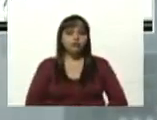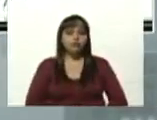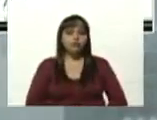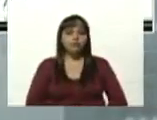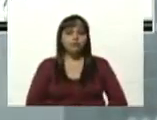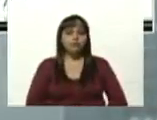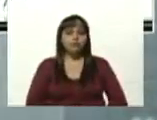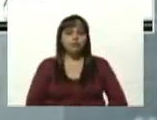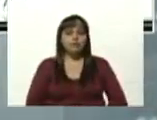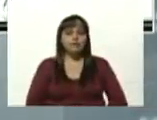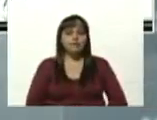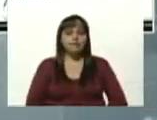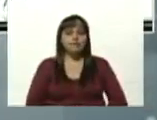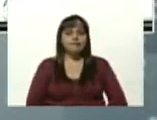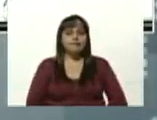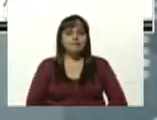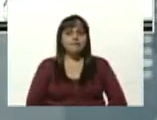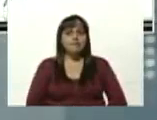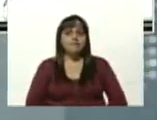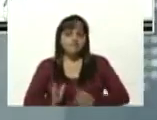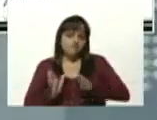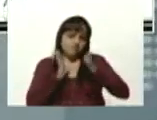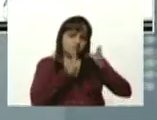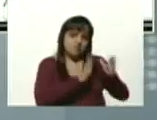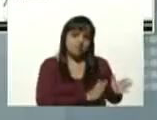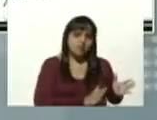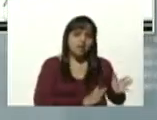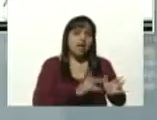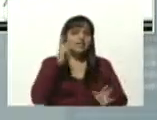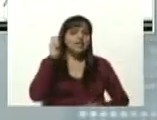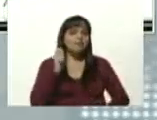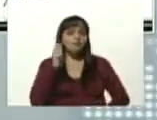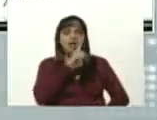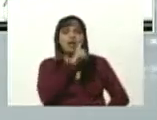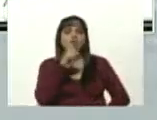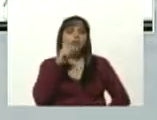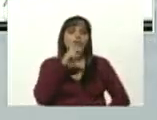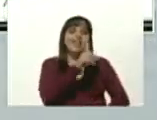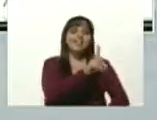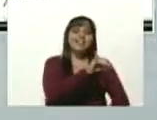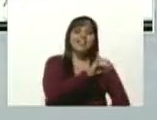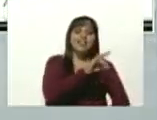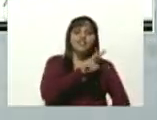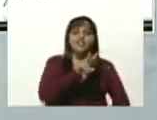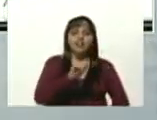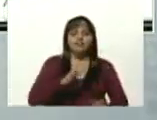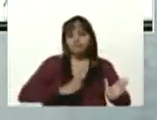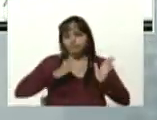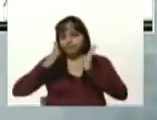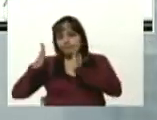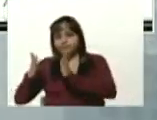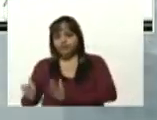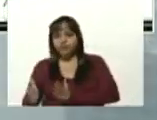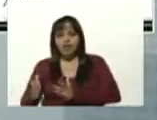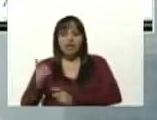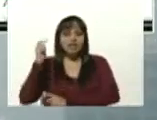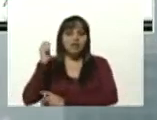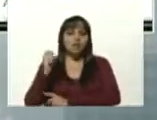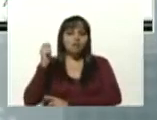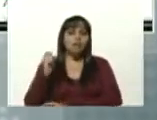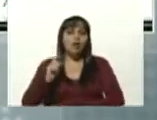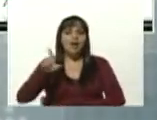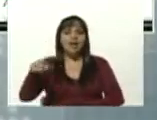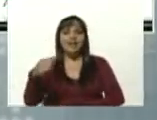bueno por este lado la diputada Diva Guzmán por este lado el señor Freddy